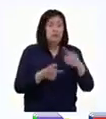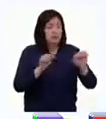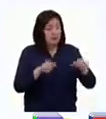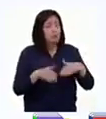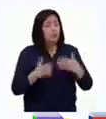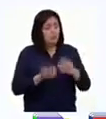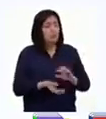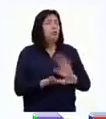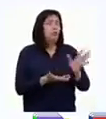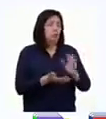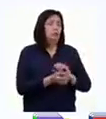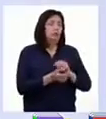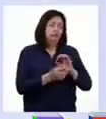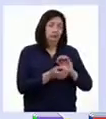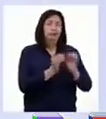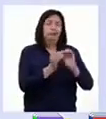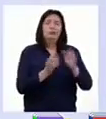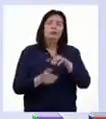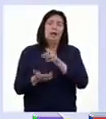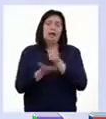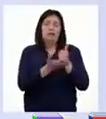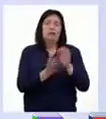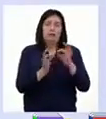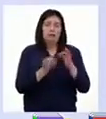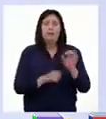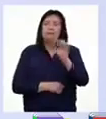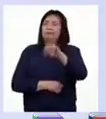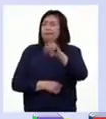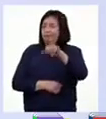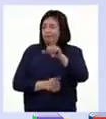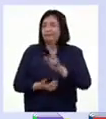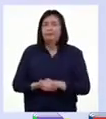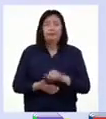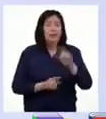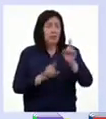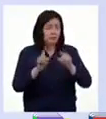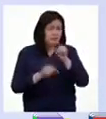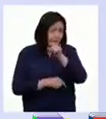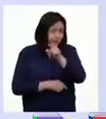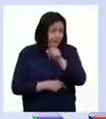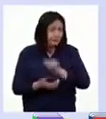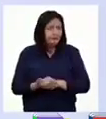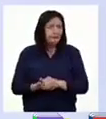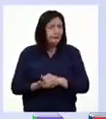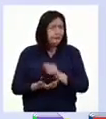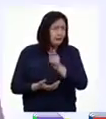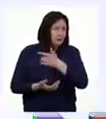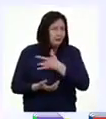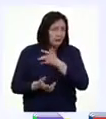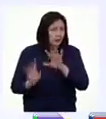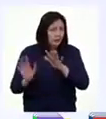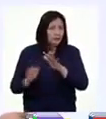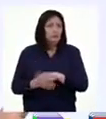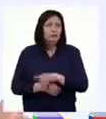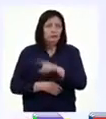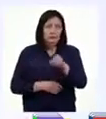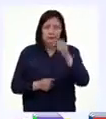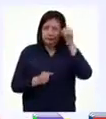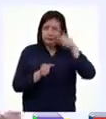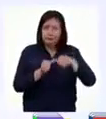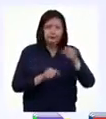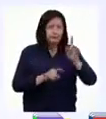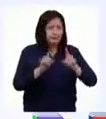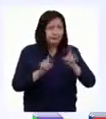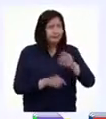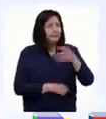logró superar con ayuda de su familia. Así es, Pati. ¿Alguna vez te ha pasado algo similar? ¿Recuerdas algún